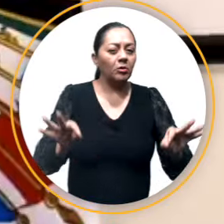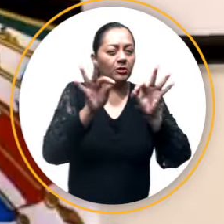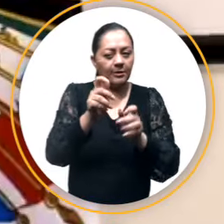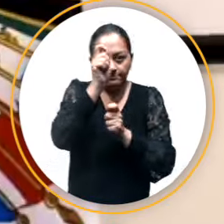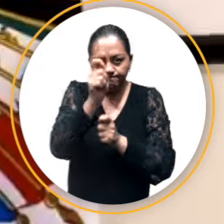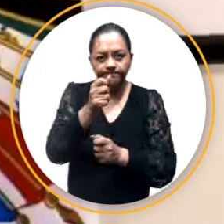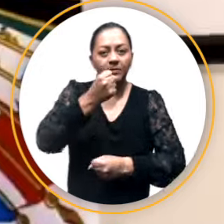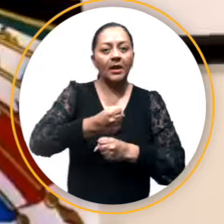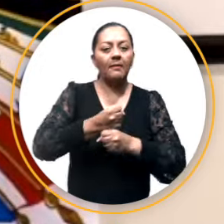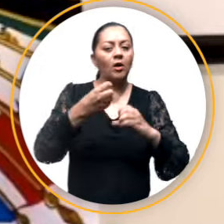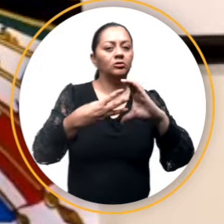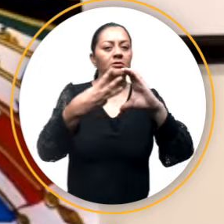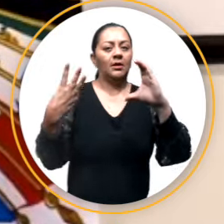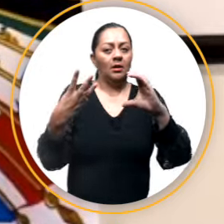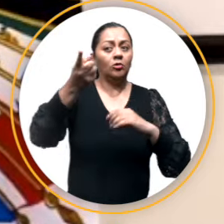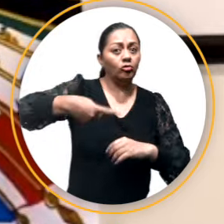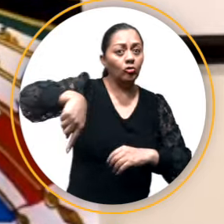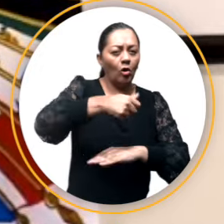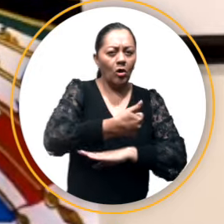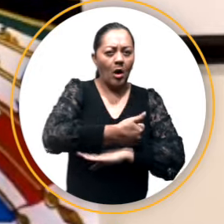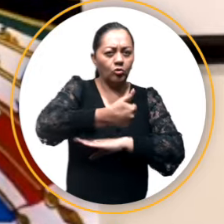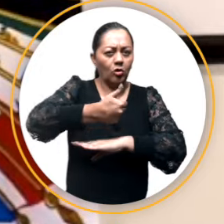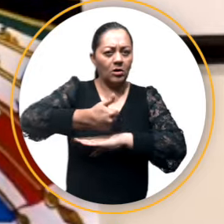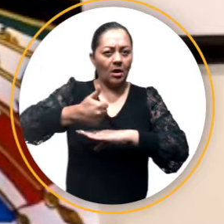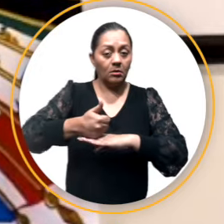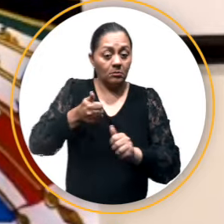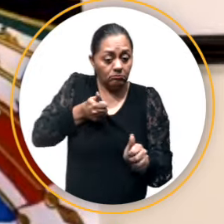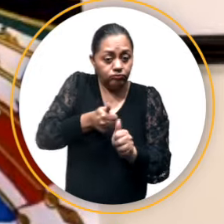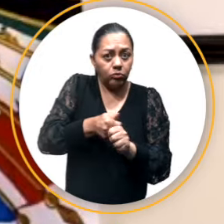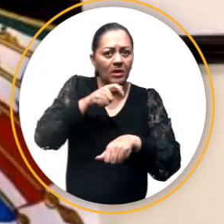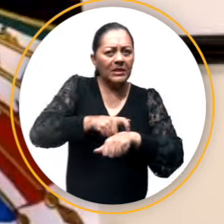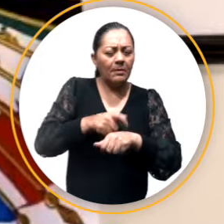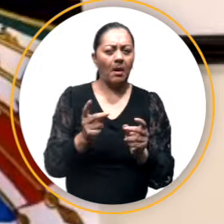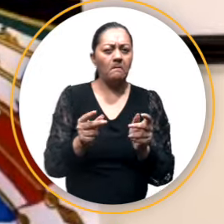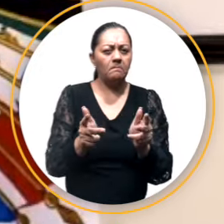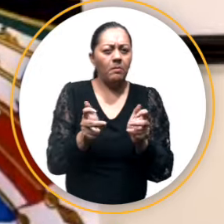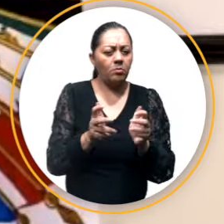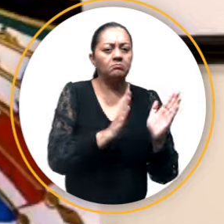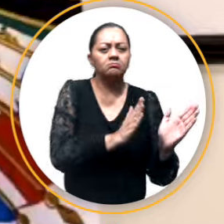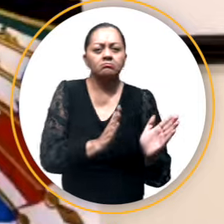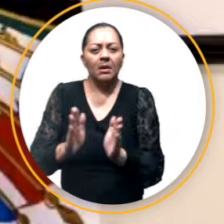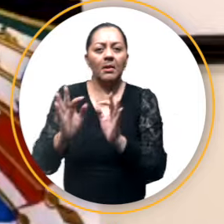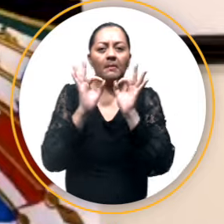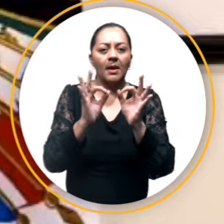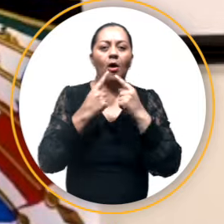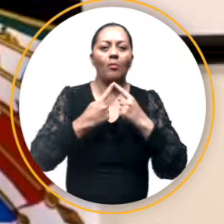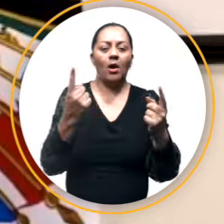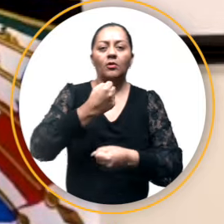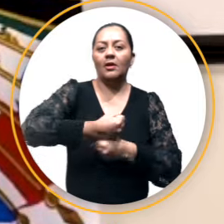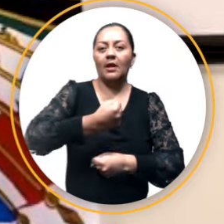también el trabajo realizado por el Consejo Nacional Electoral, que en el corto periodo de preparación establecido para este tipo de